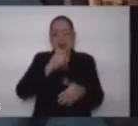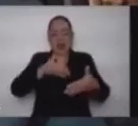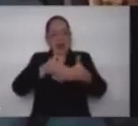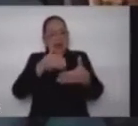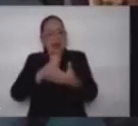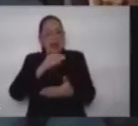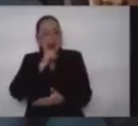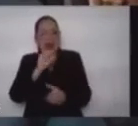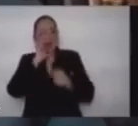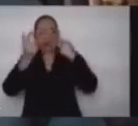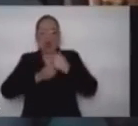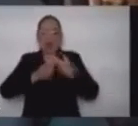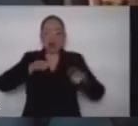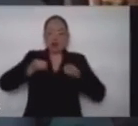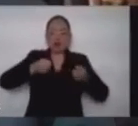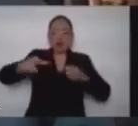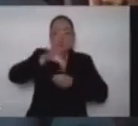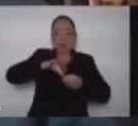manipularse un bien virtual cuyo ente facultad